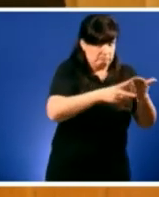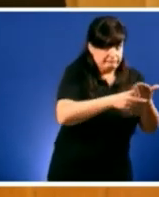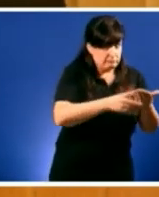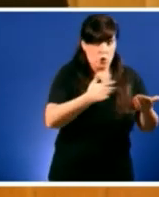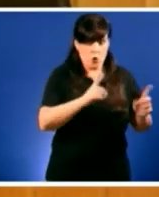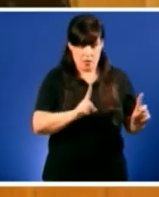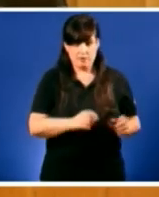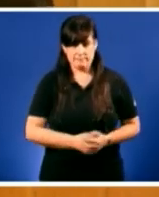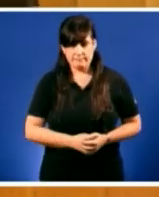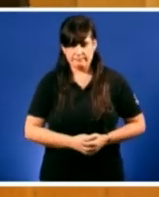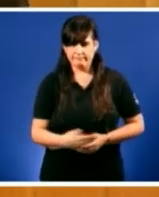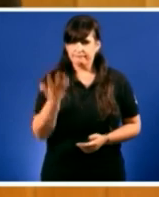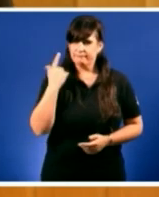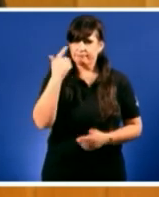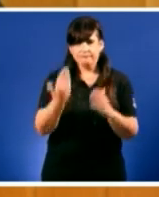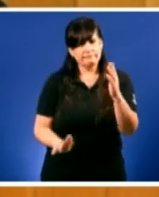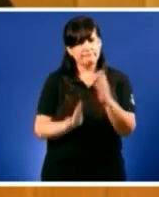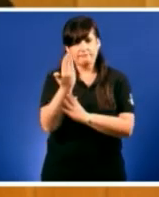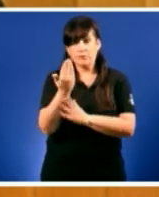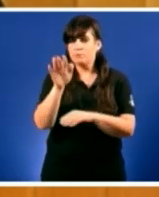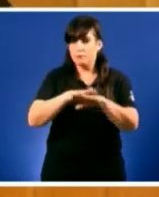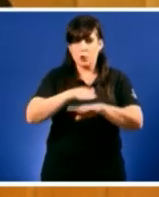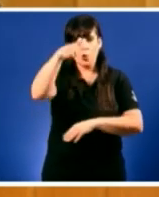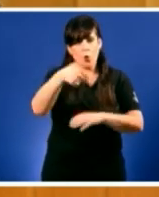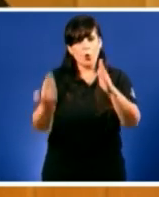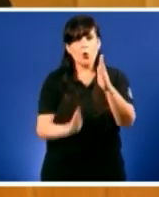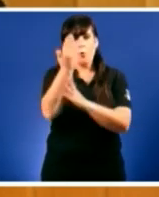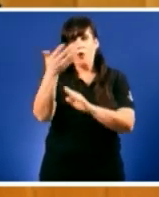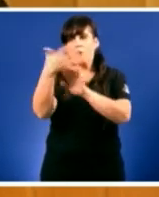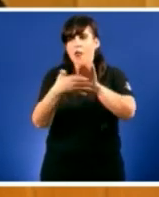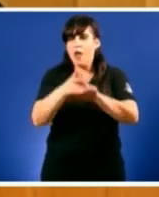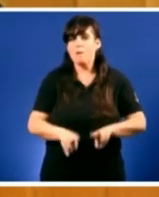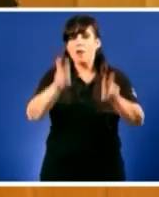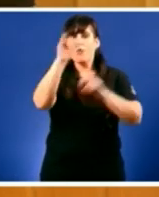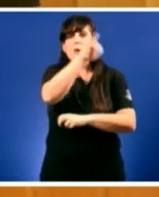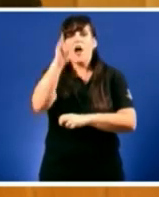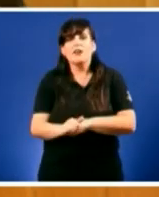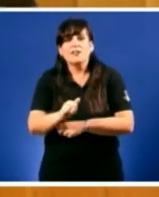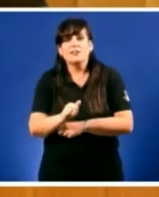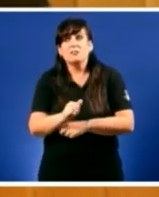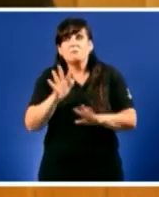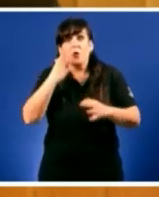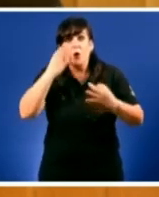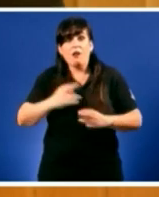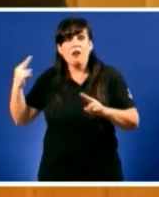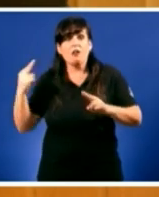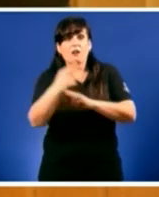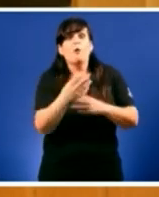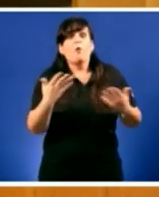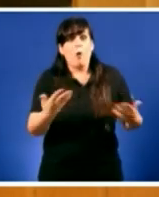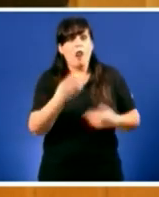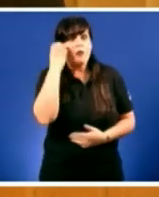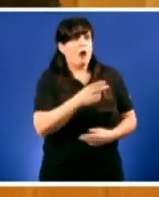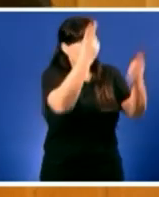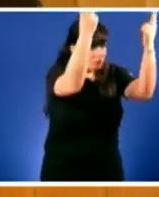dunha resposta galega a crise cando única resposta que vostede deu foi a sus órdenes señor Rajoy.